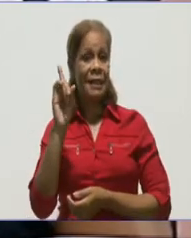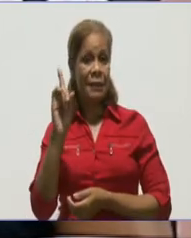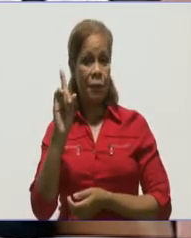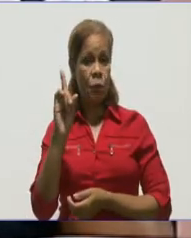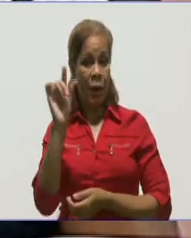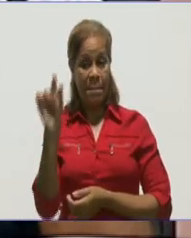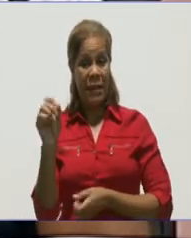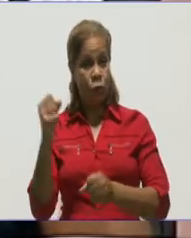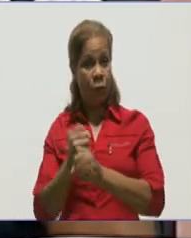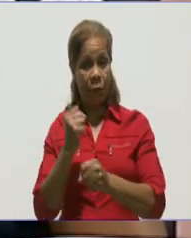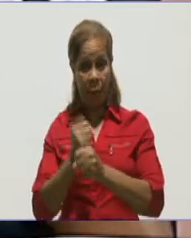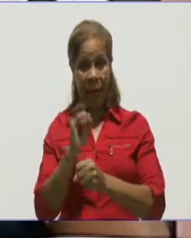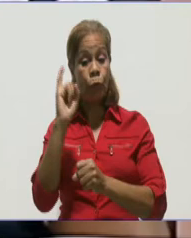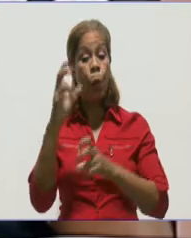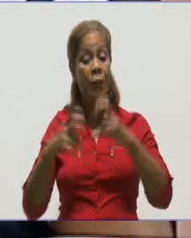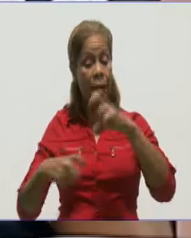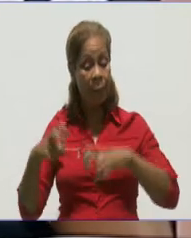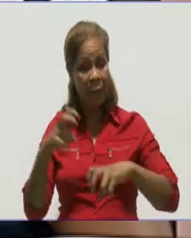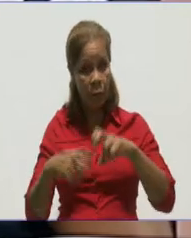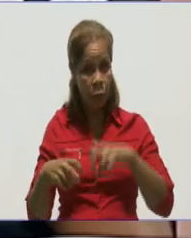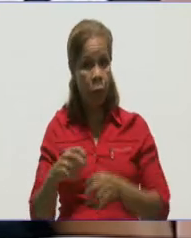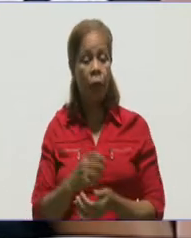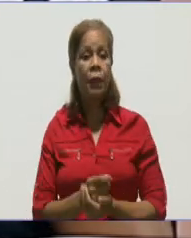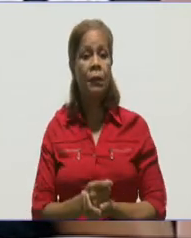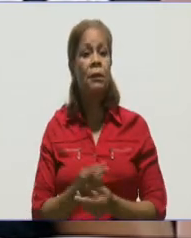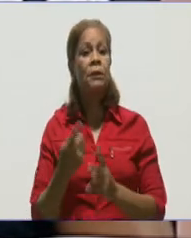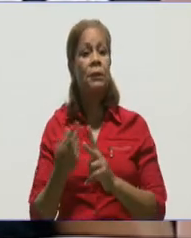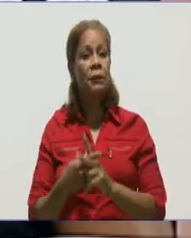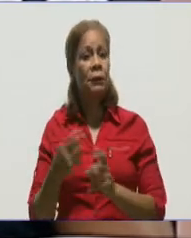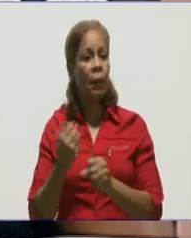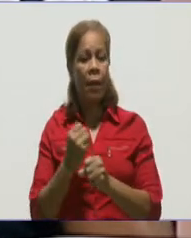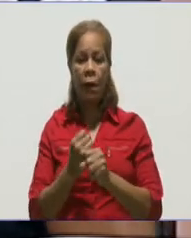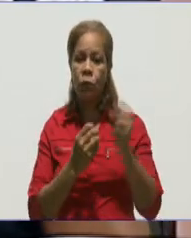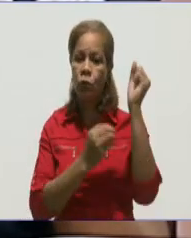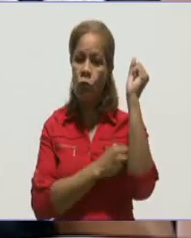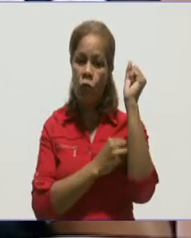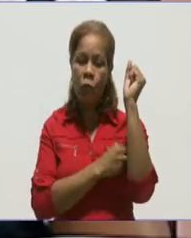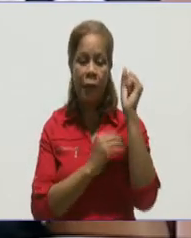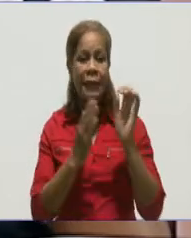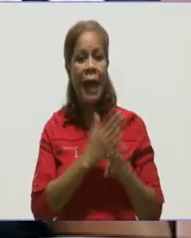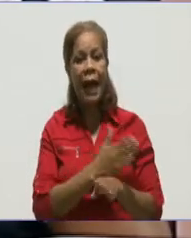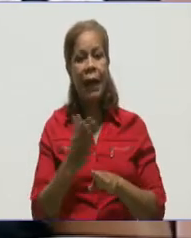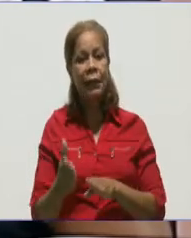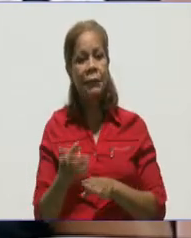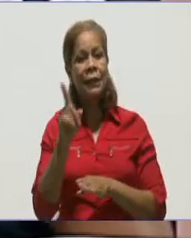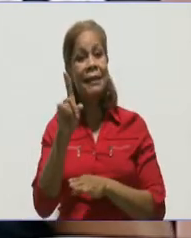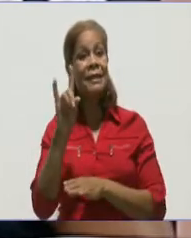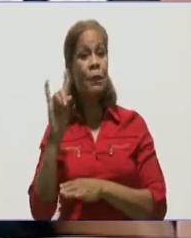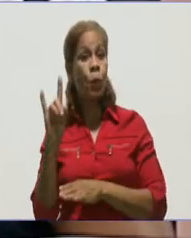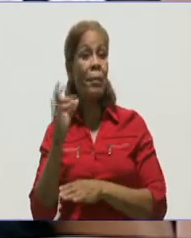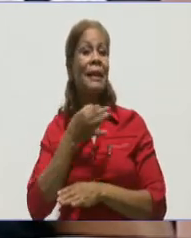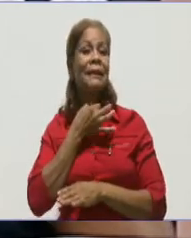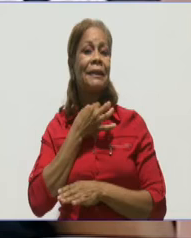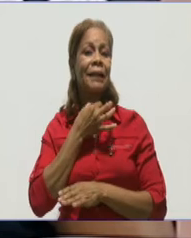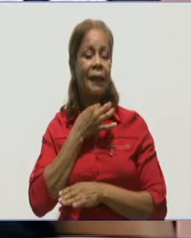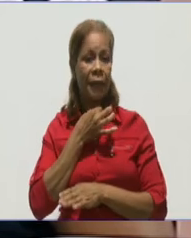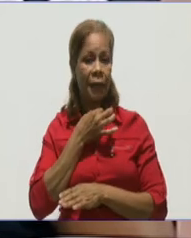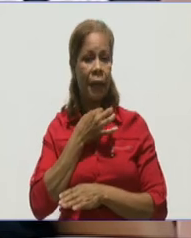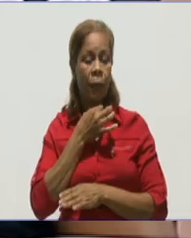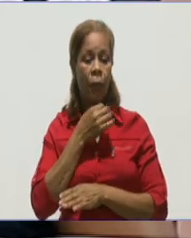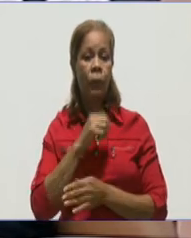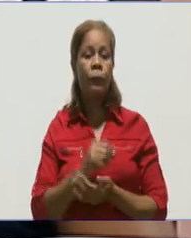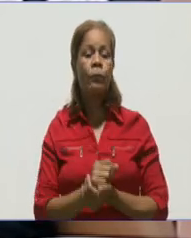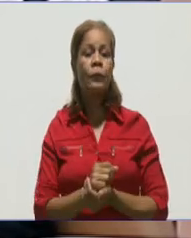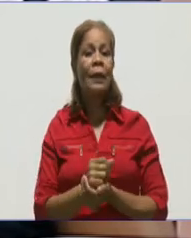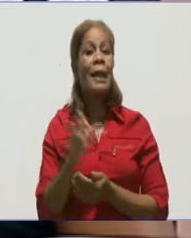sanitarios totales. Con este equipo de inspección sanitaria total, nosotros hemos aplicado, hasta la fecha, desde el 29 de enero que salió el decreto 31,